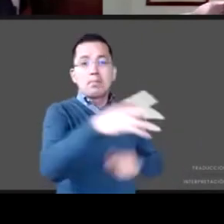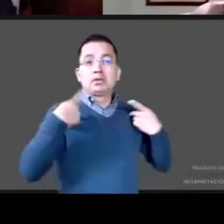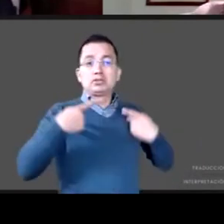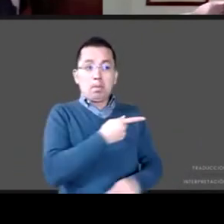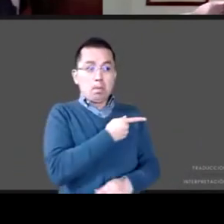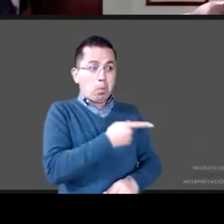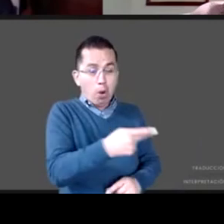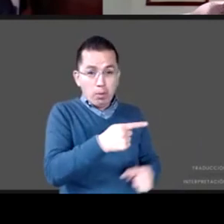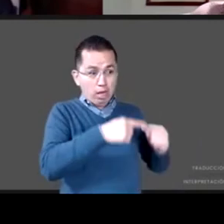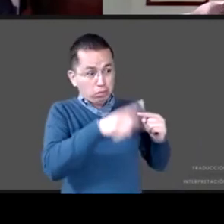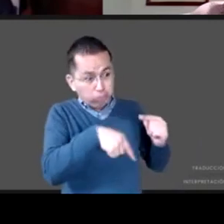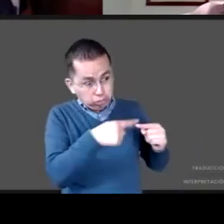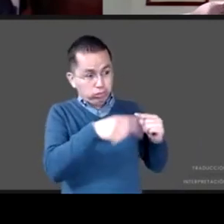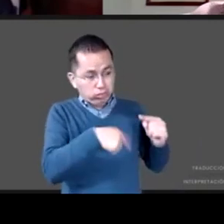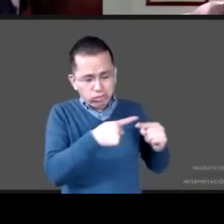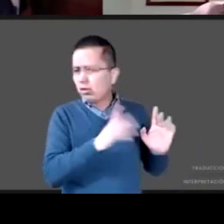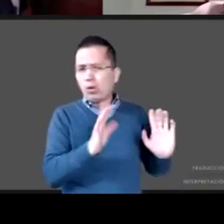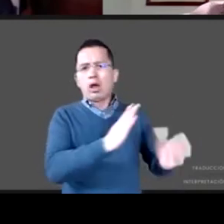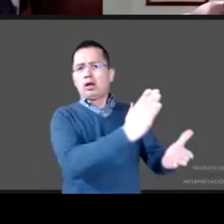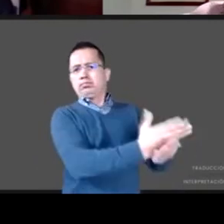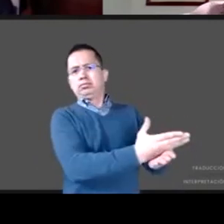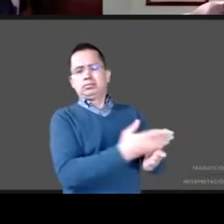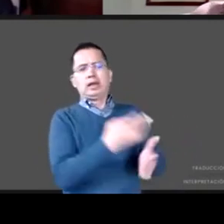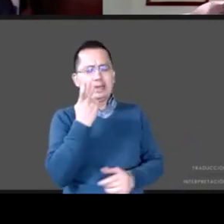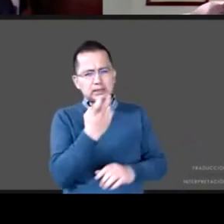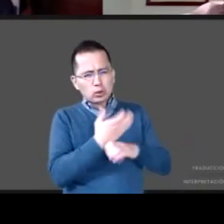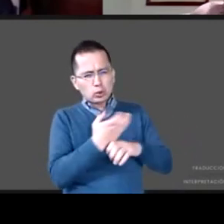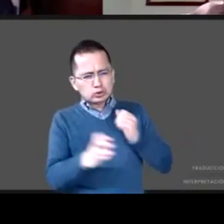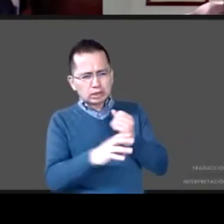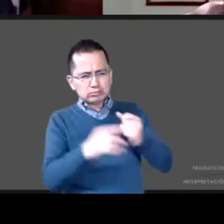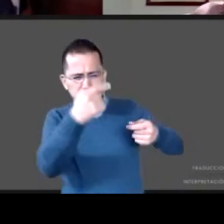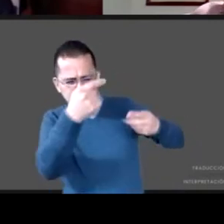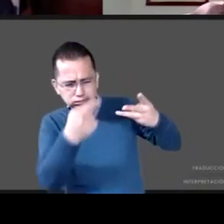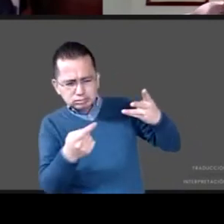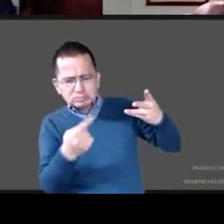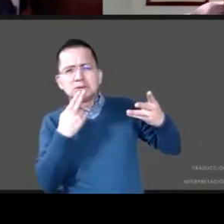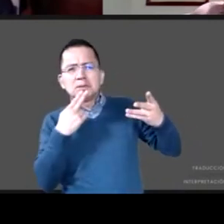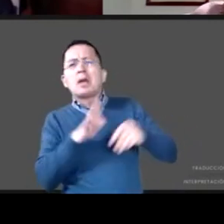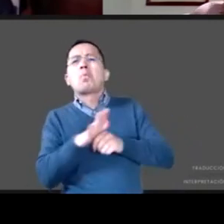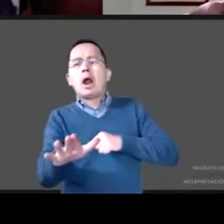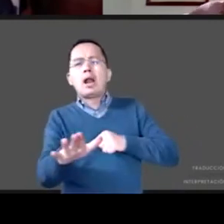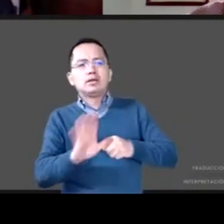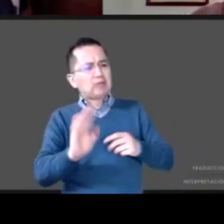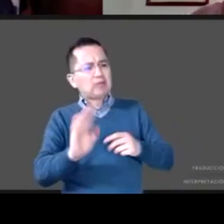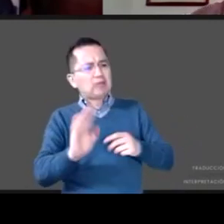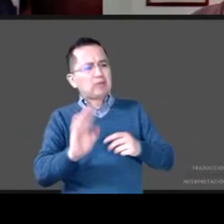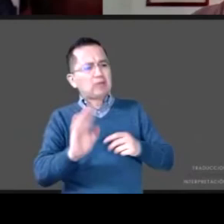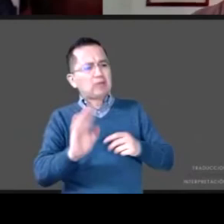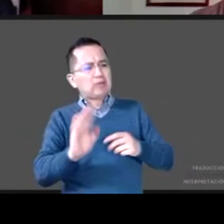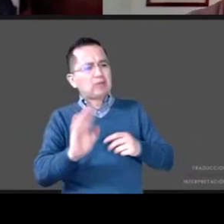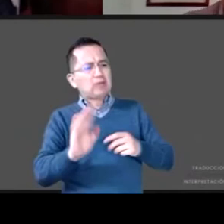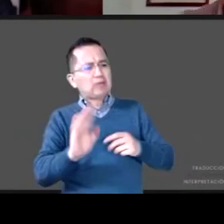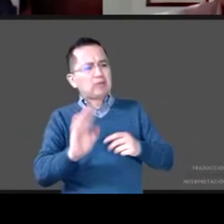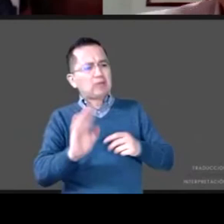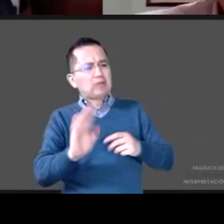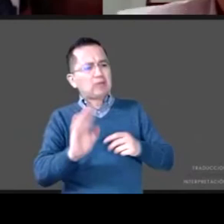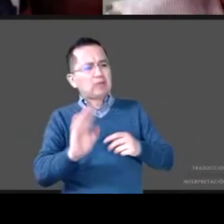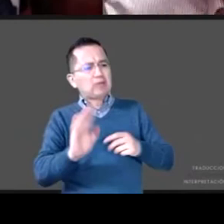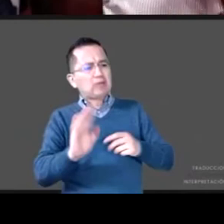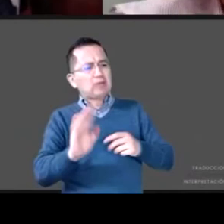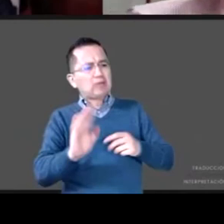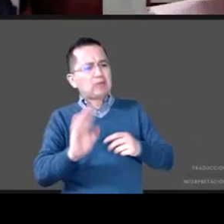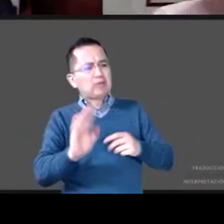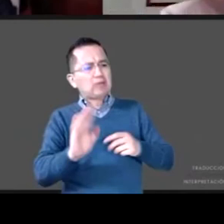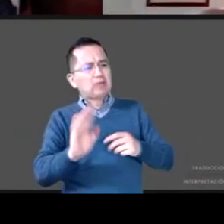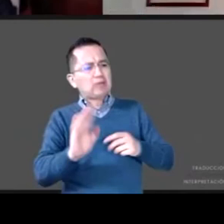hemos aprendido que no deberíamos hacer más? y en este sentido si me veo obligado por parte aguas en políticas públicas que